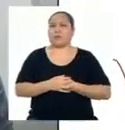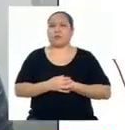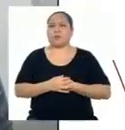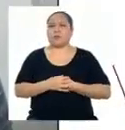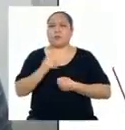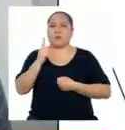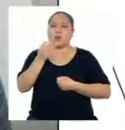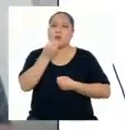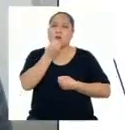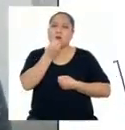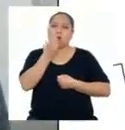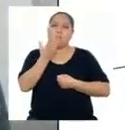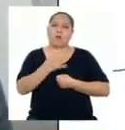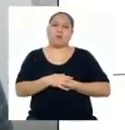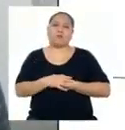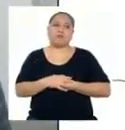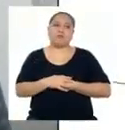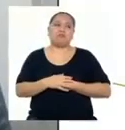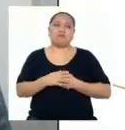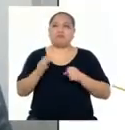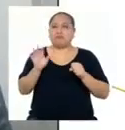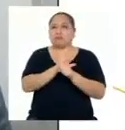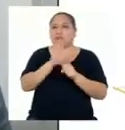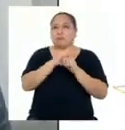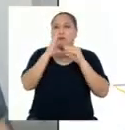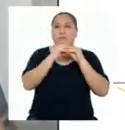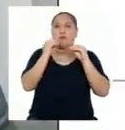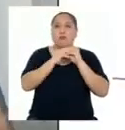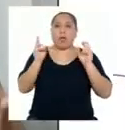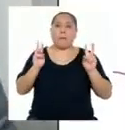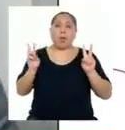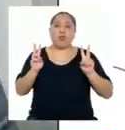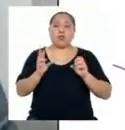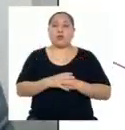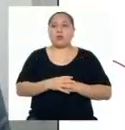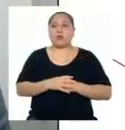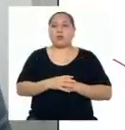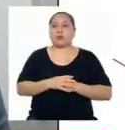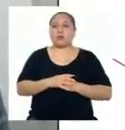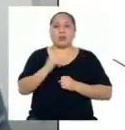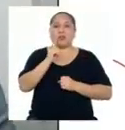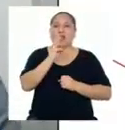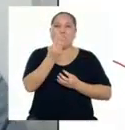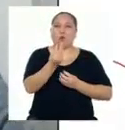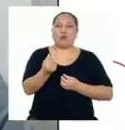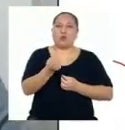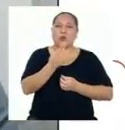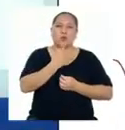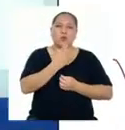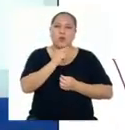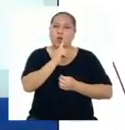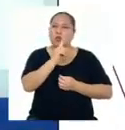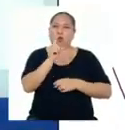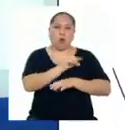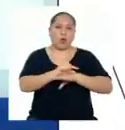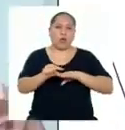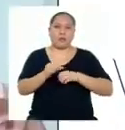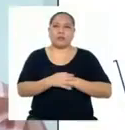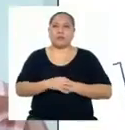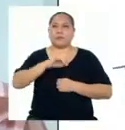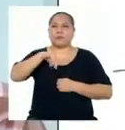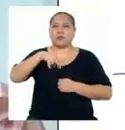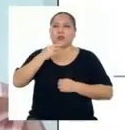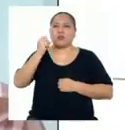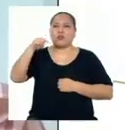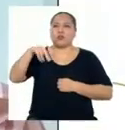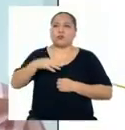Una alimentación rica en frutas y verduras y baja en azucaricidas. John